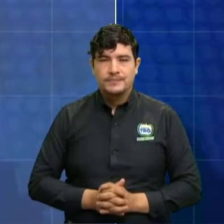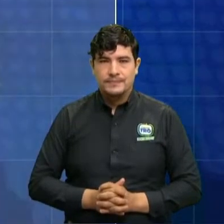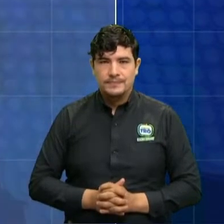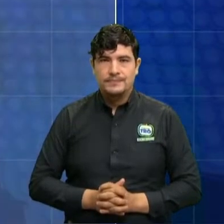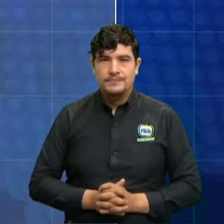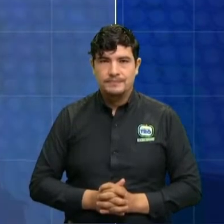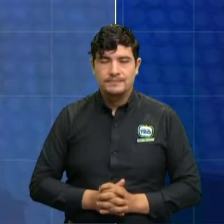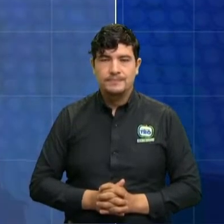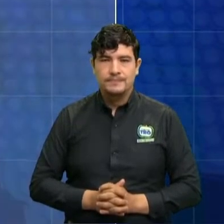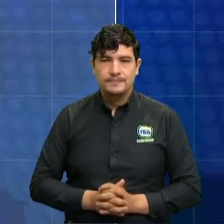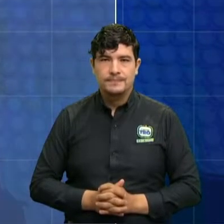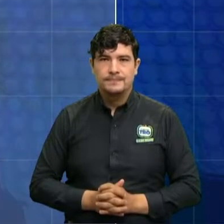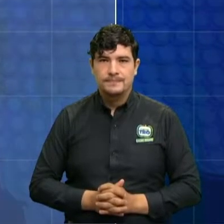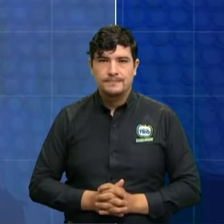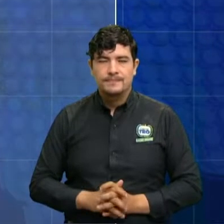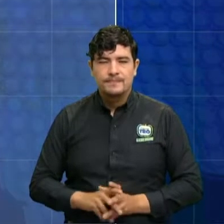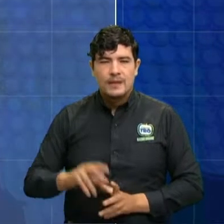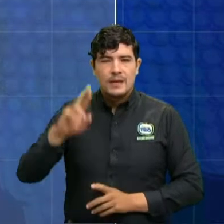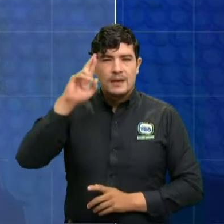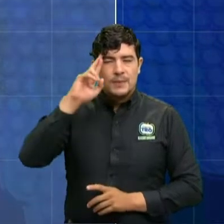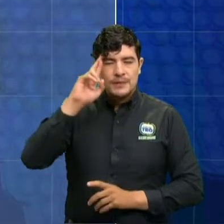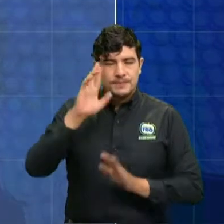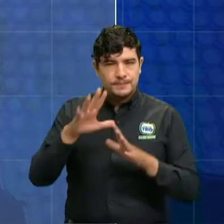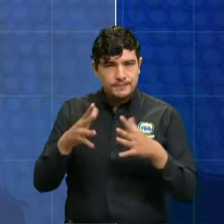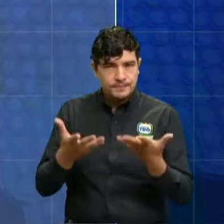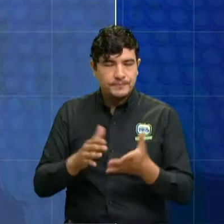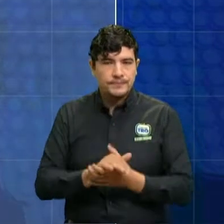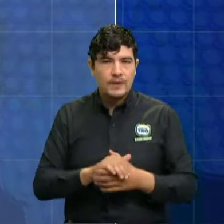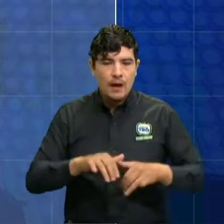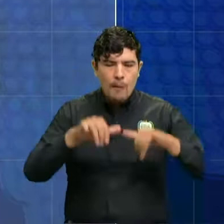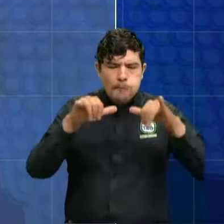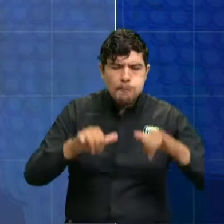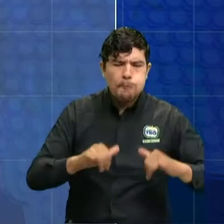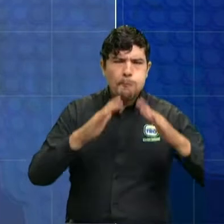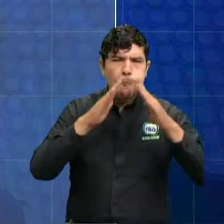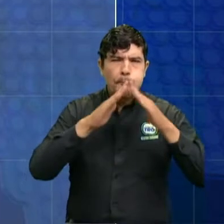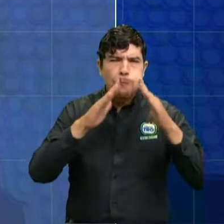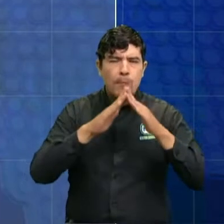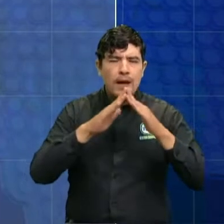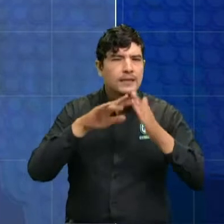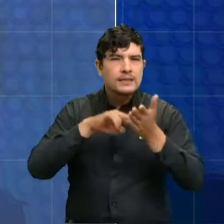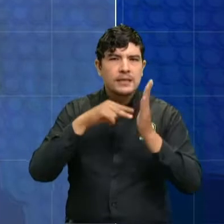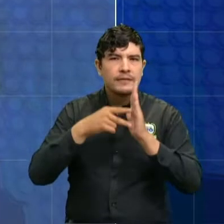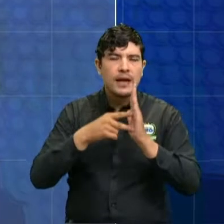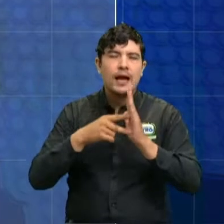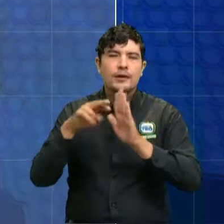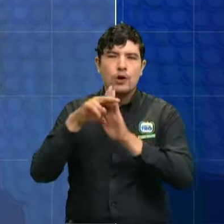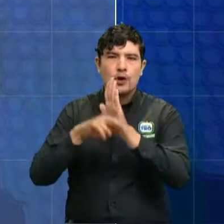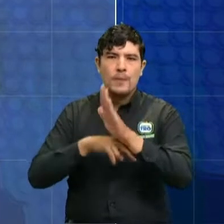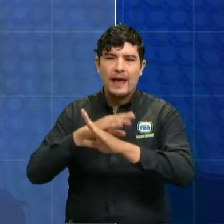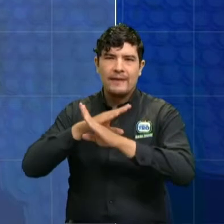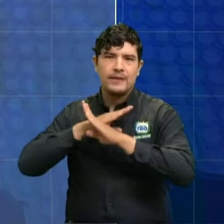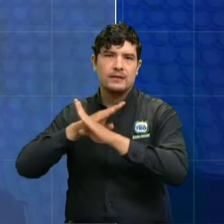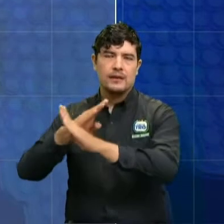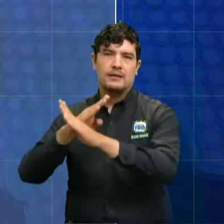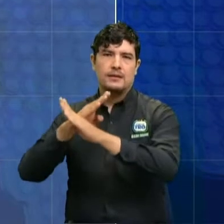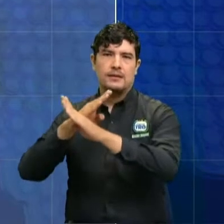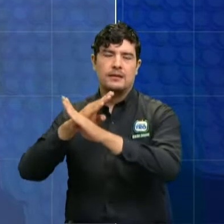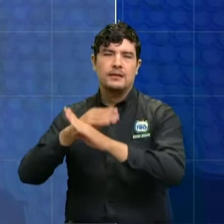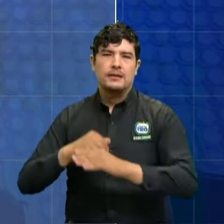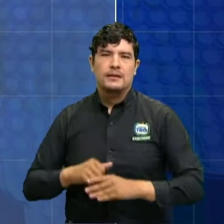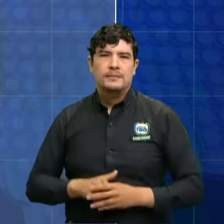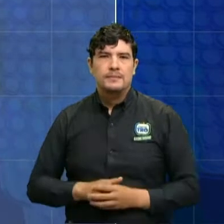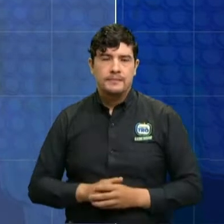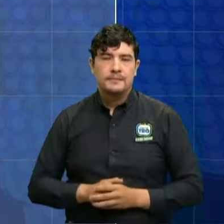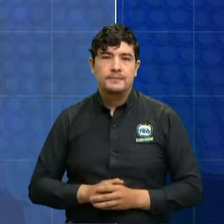invisible, entonces este toque de queda se trata como una medida de choque, una medida de choque entendiendo no